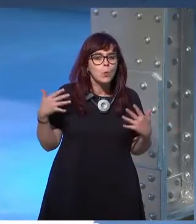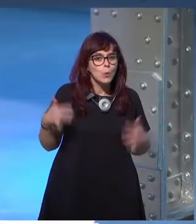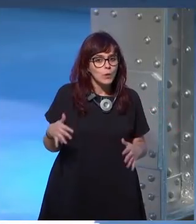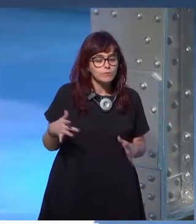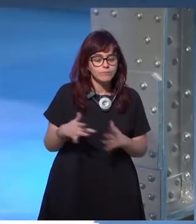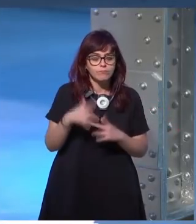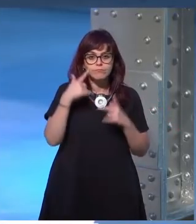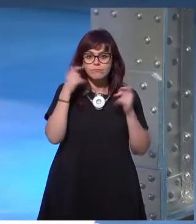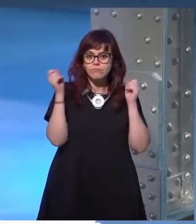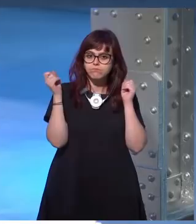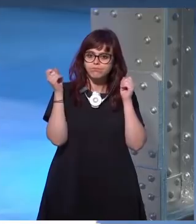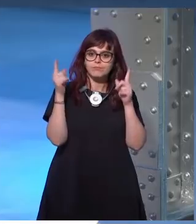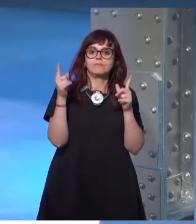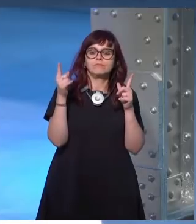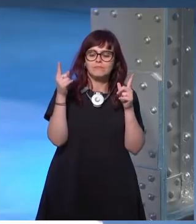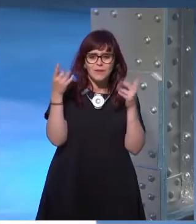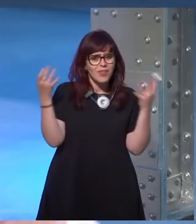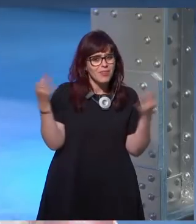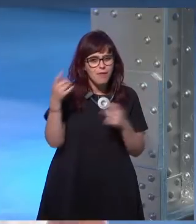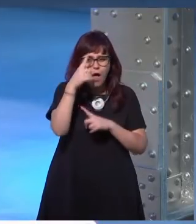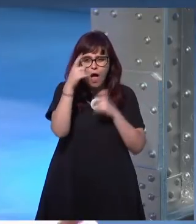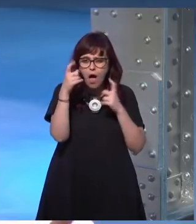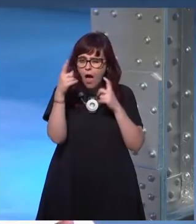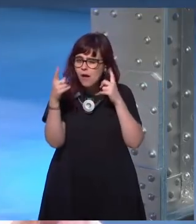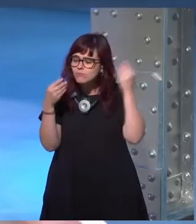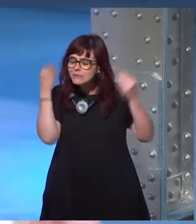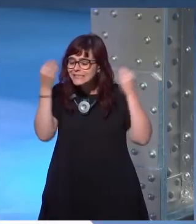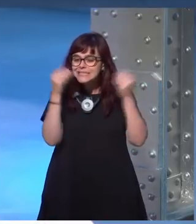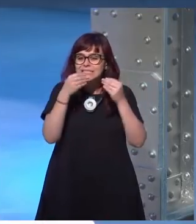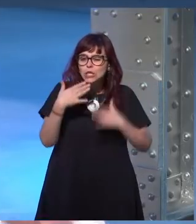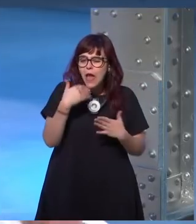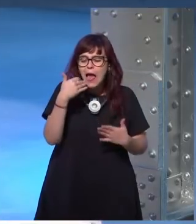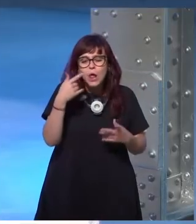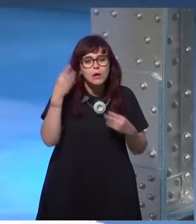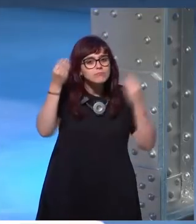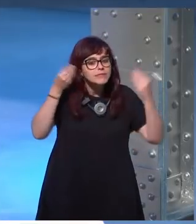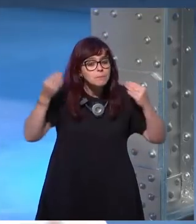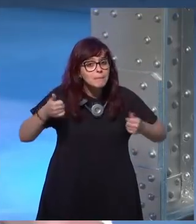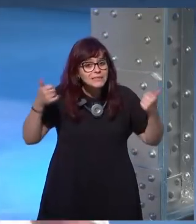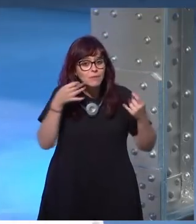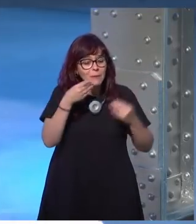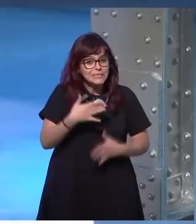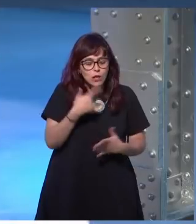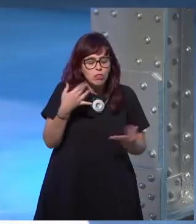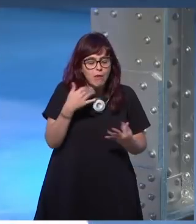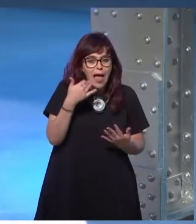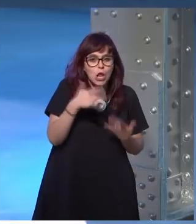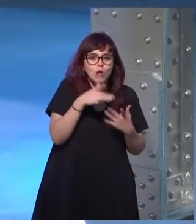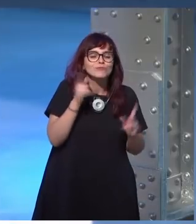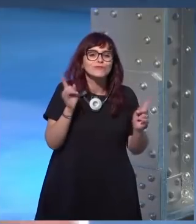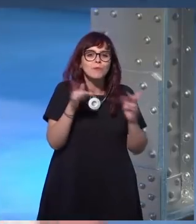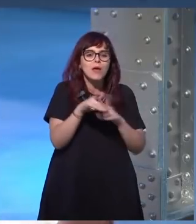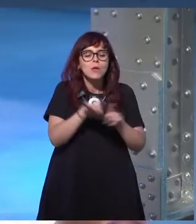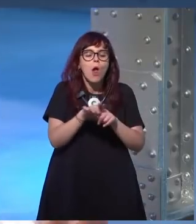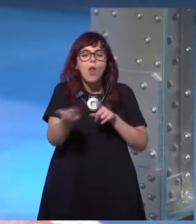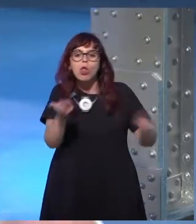y entonces tuve que me di cuenta que tenía que cuestionarme mucho más la historia de que había una responsabilidad en la historia que estaba contando que no podía limitarme a una